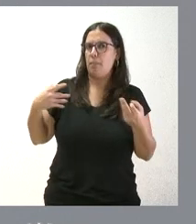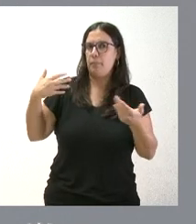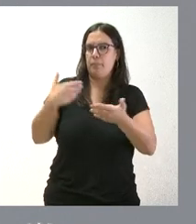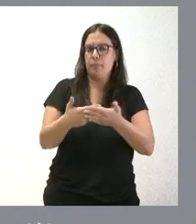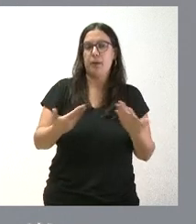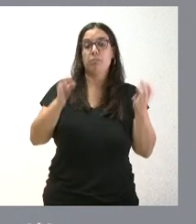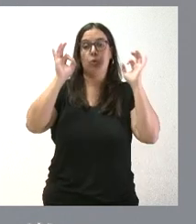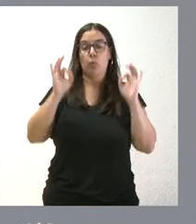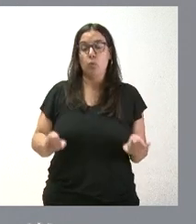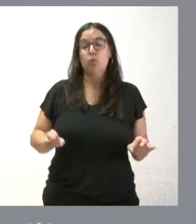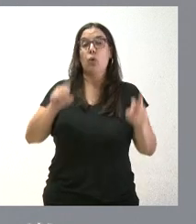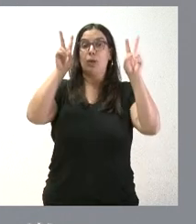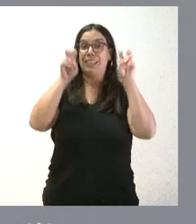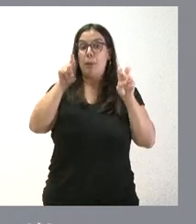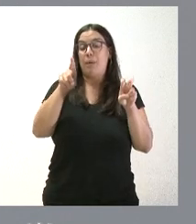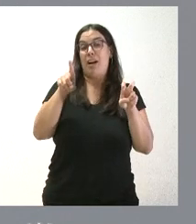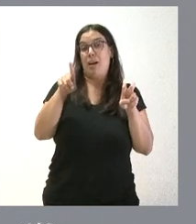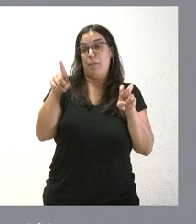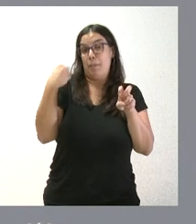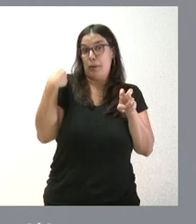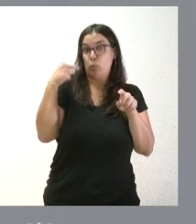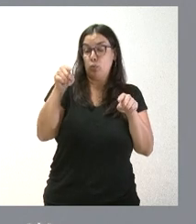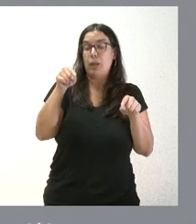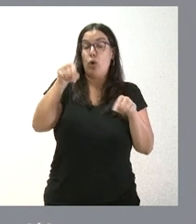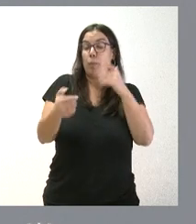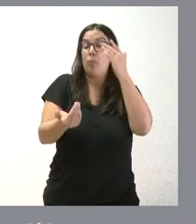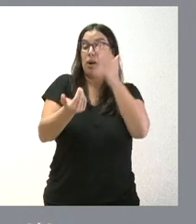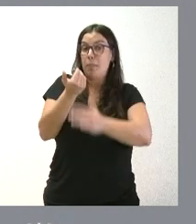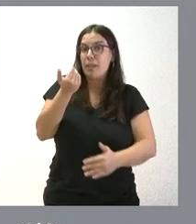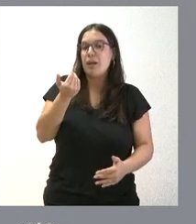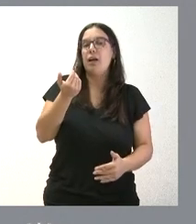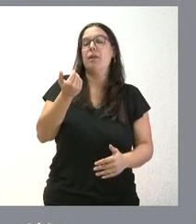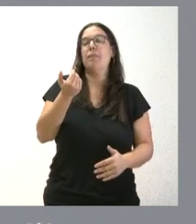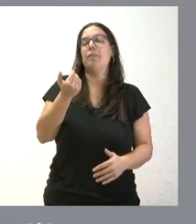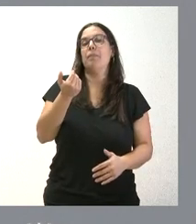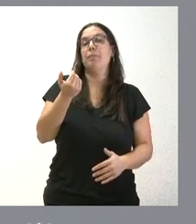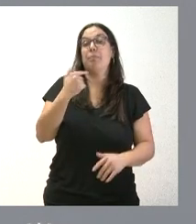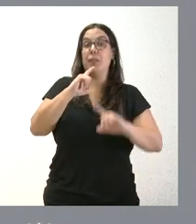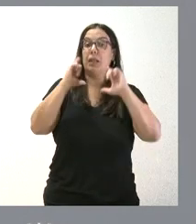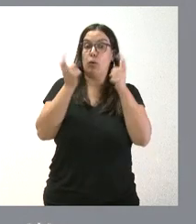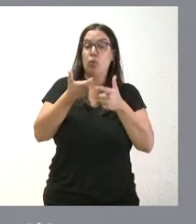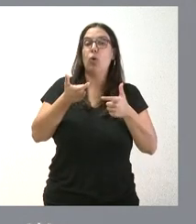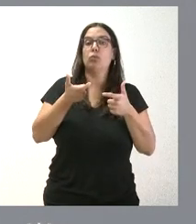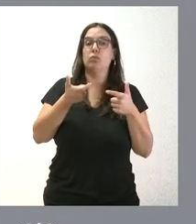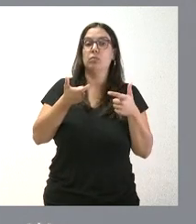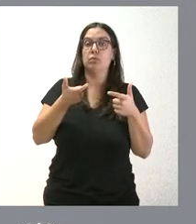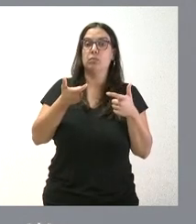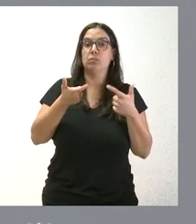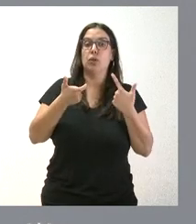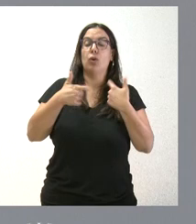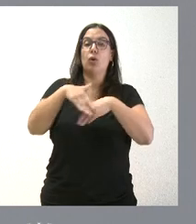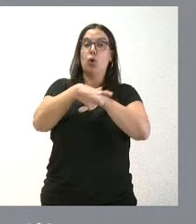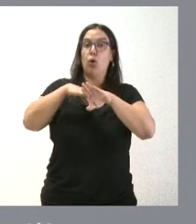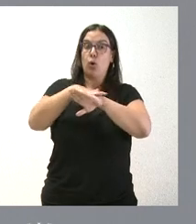Justo en relación con la cuestión que usted plantea esta mañana en una reunión, el Gobierno